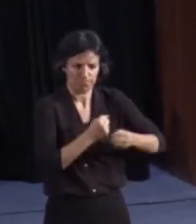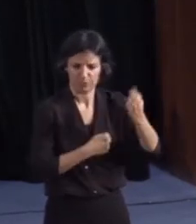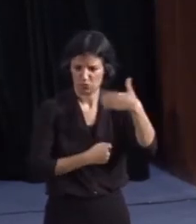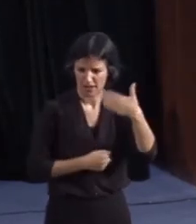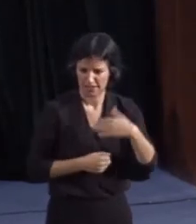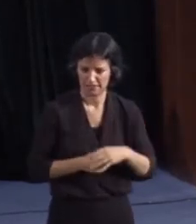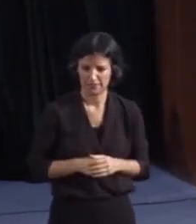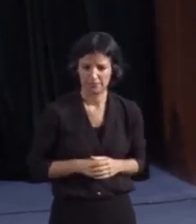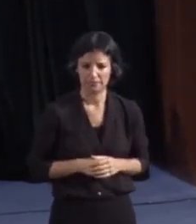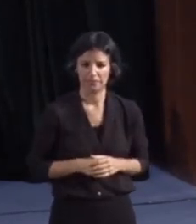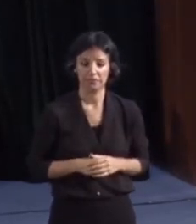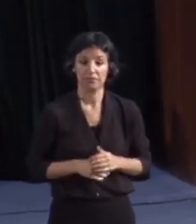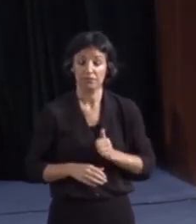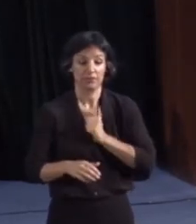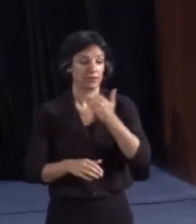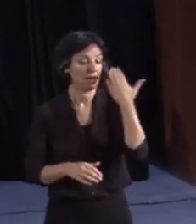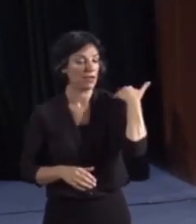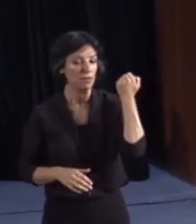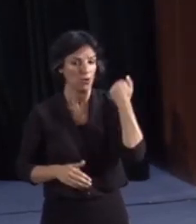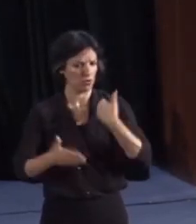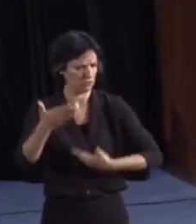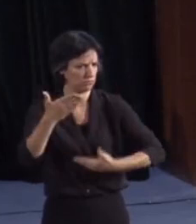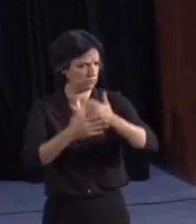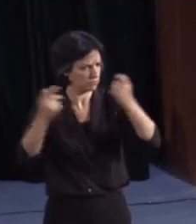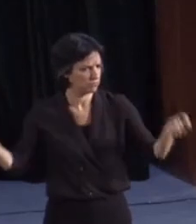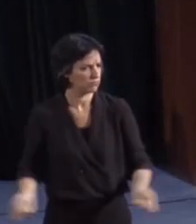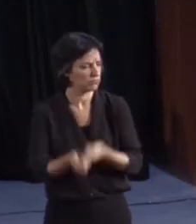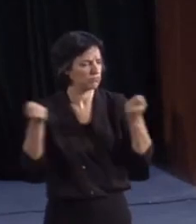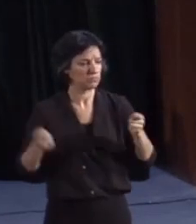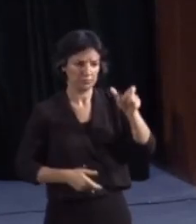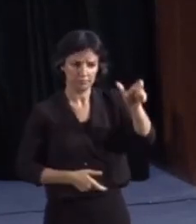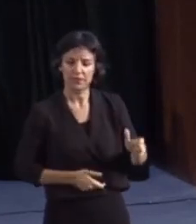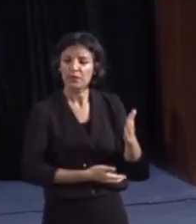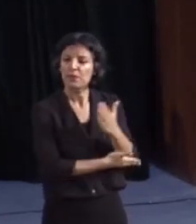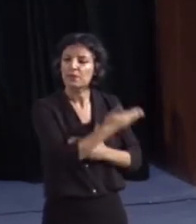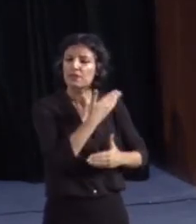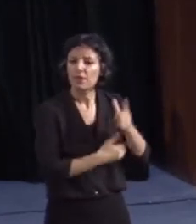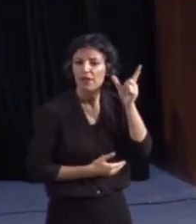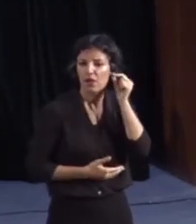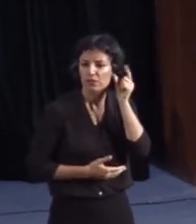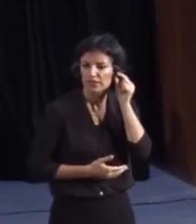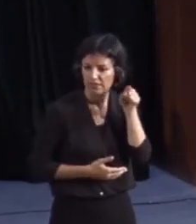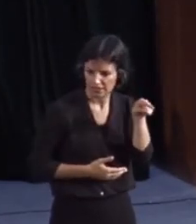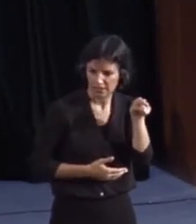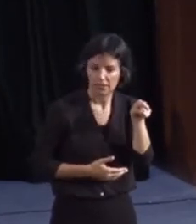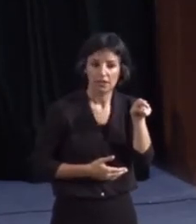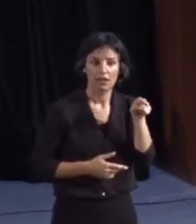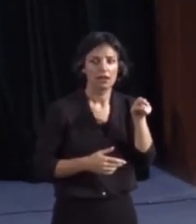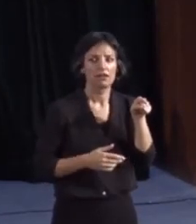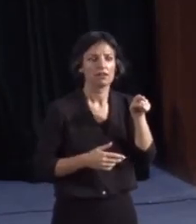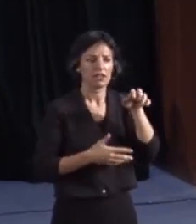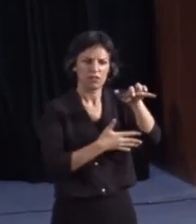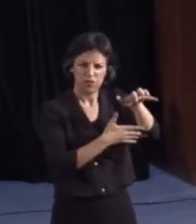Ha habido un reciente caso en la prensa de una persona con discapacidad auditiva y luego se ha tenido que hacer un informe